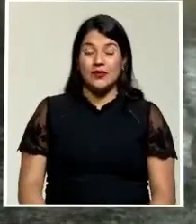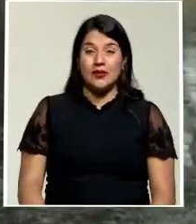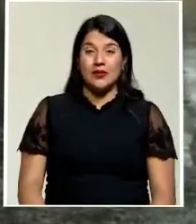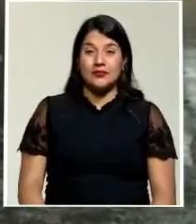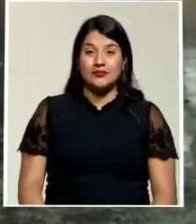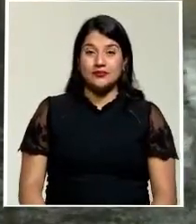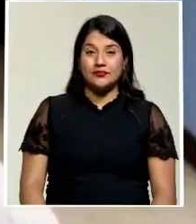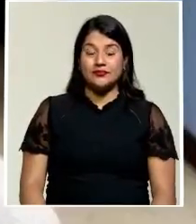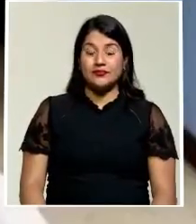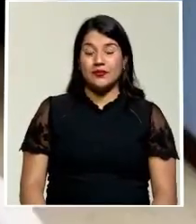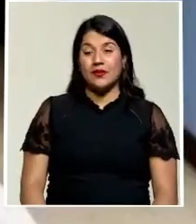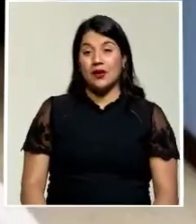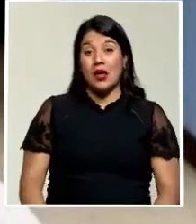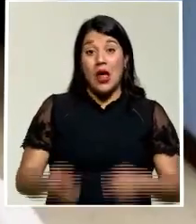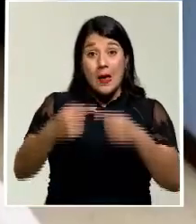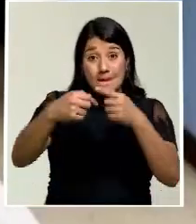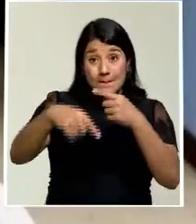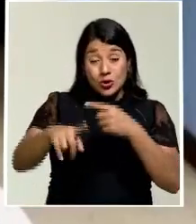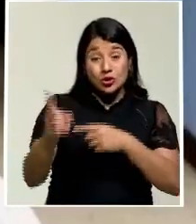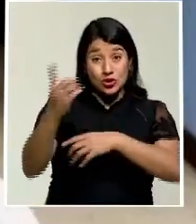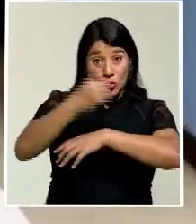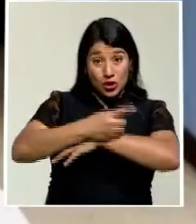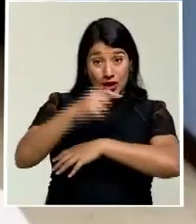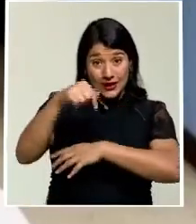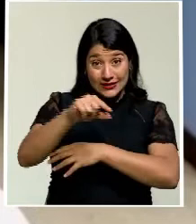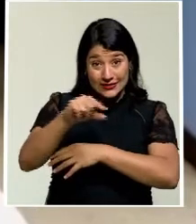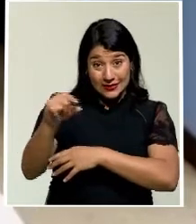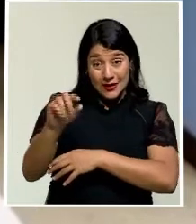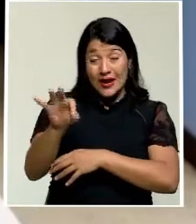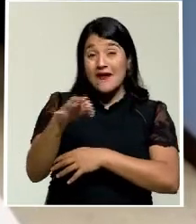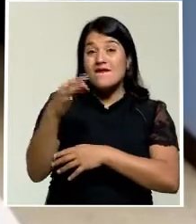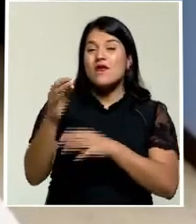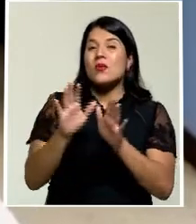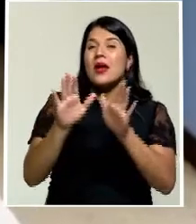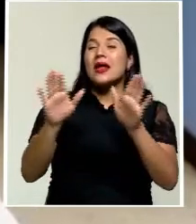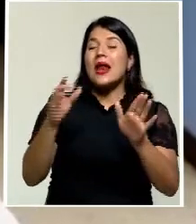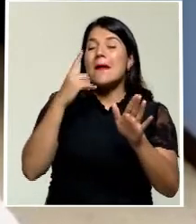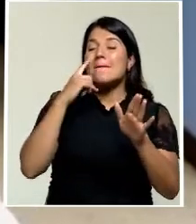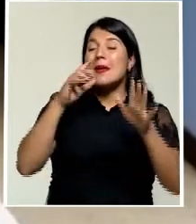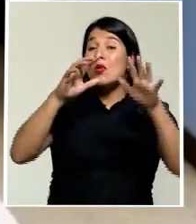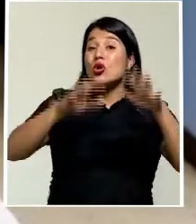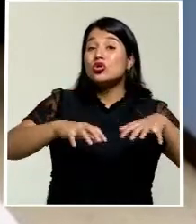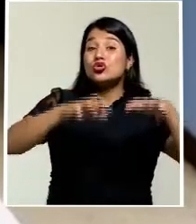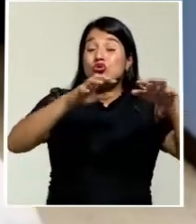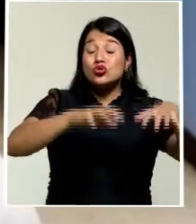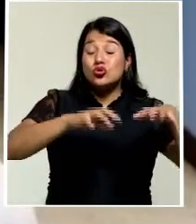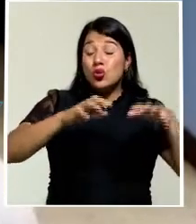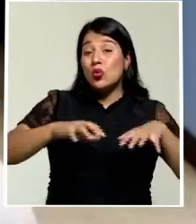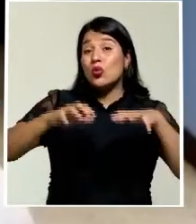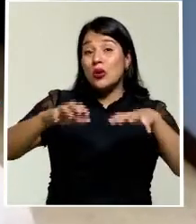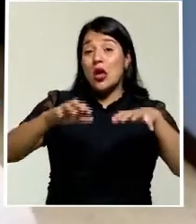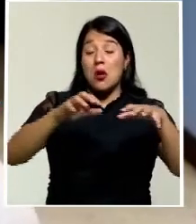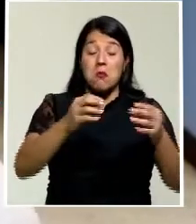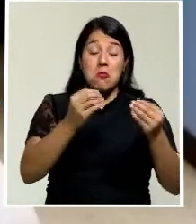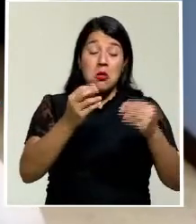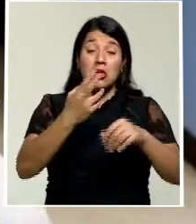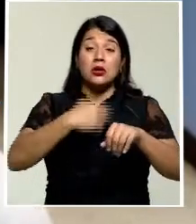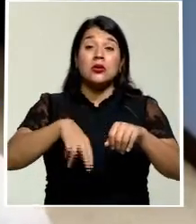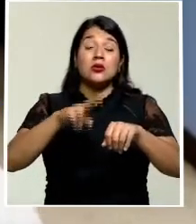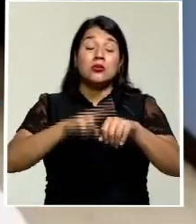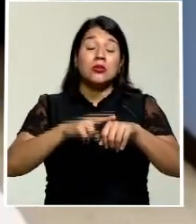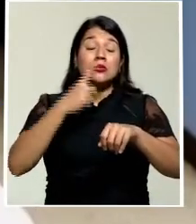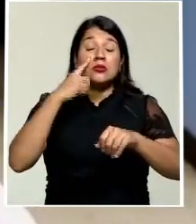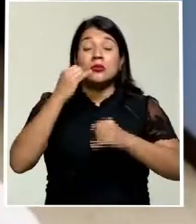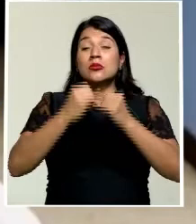Hacia los siguientes días de esta semana, en general se ve una actividad lluviosa bastante usual de finales de